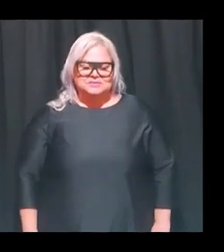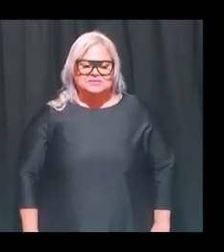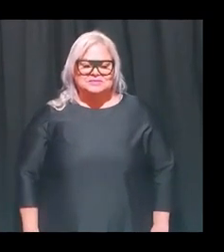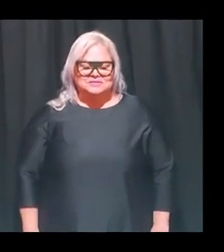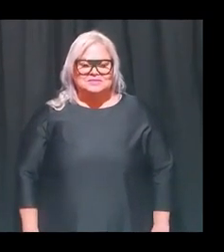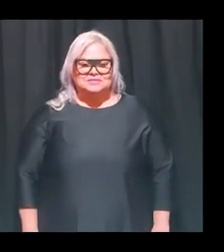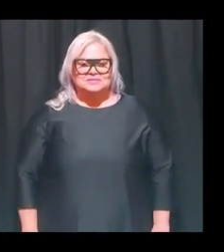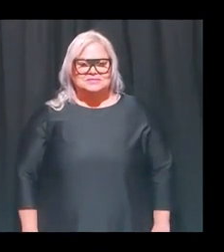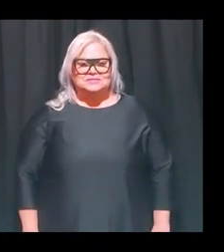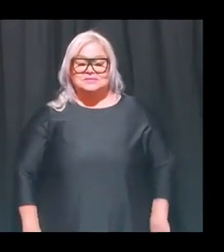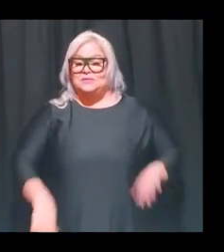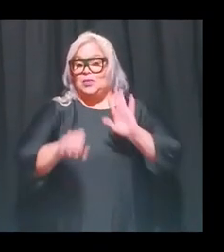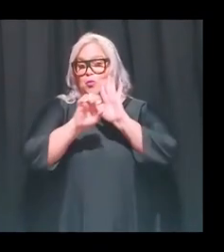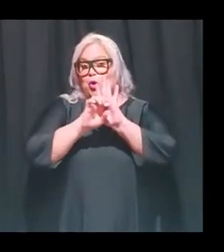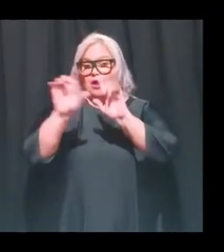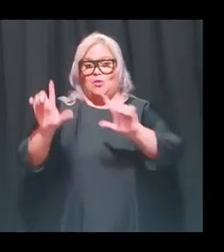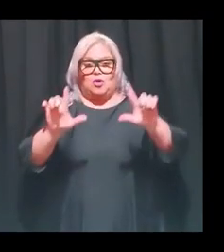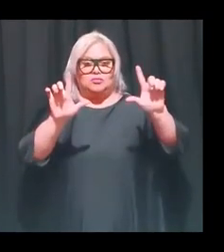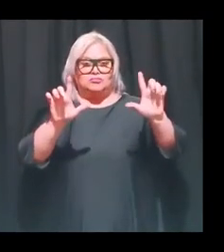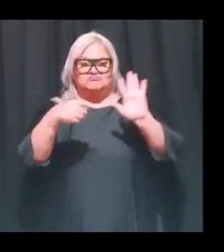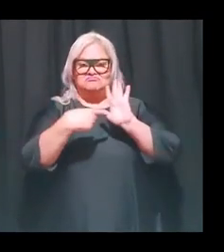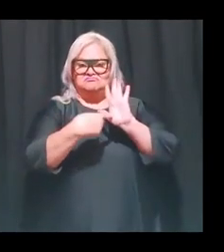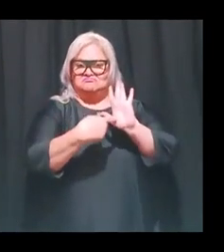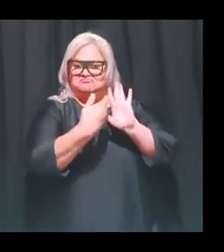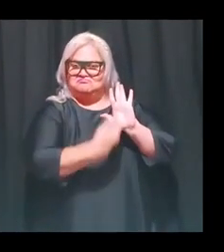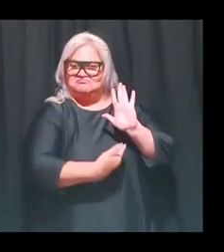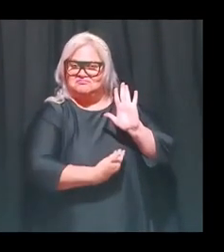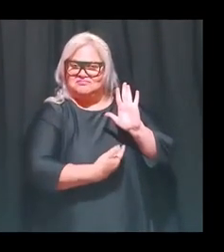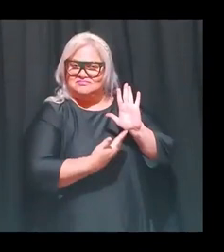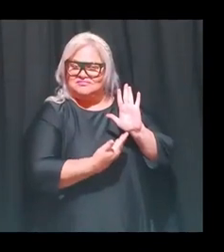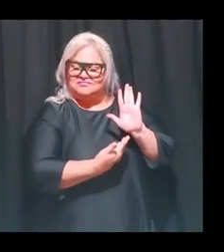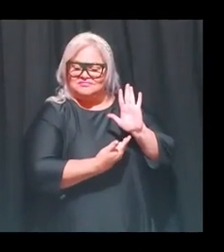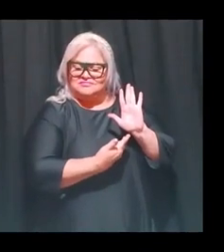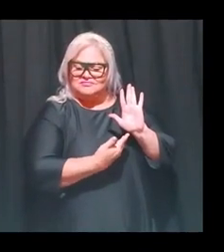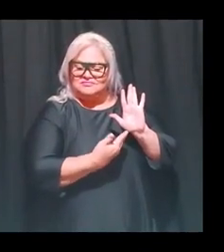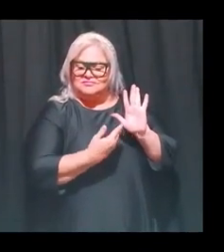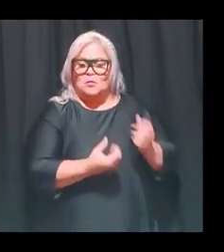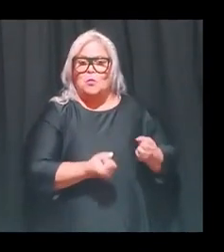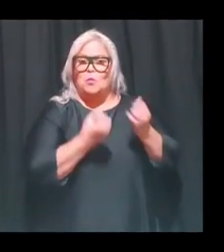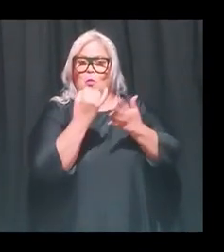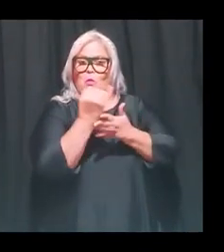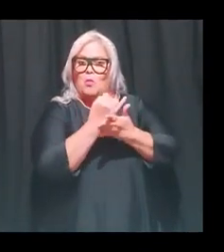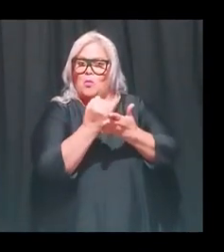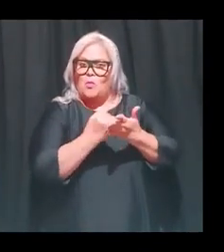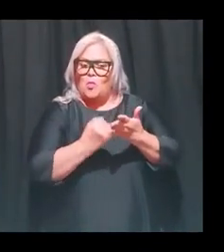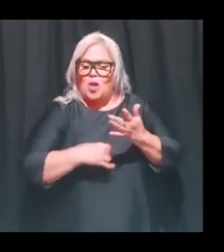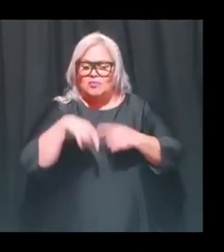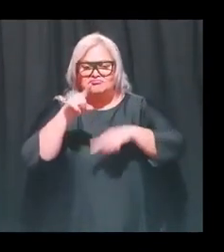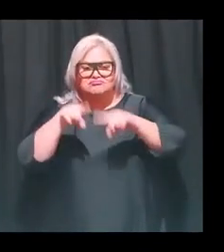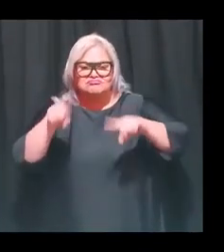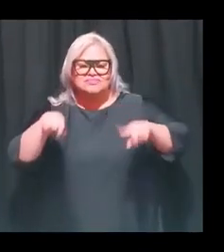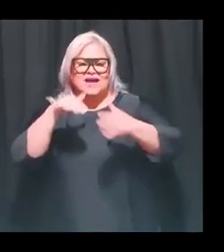Por ejemplo, aquí les estoy mostrando un montón de dibujos de distintos